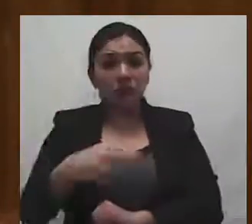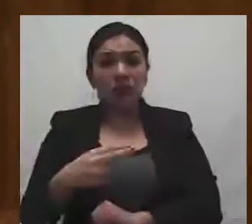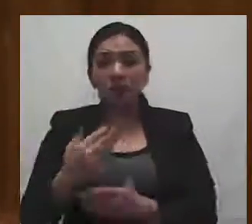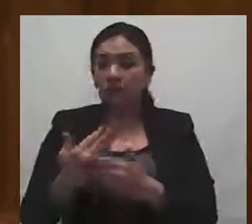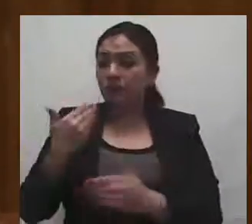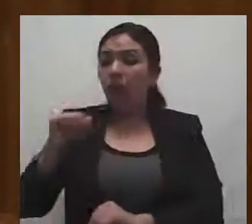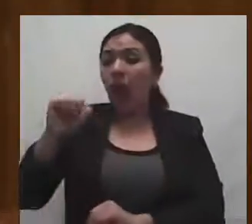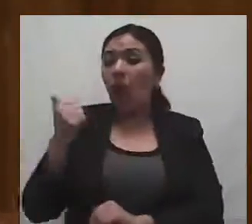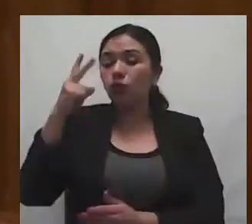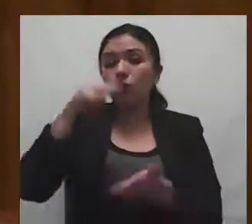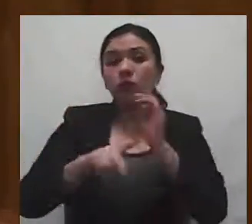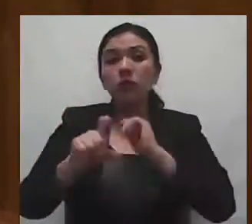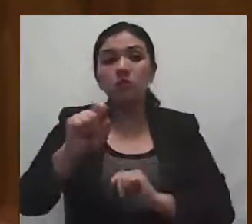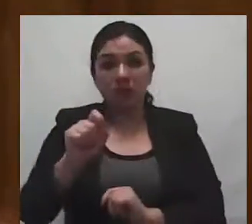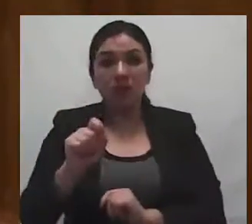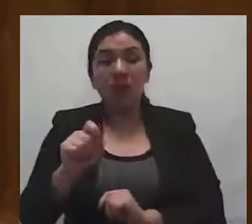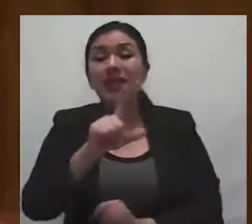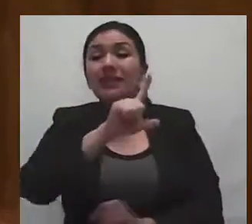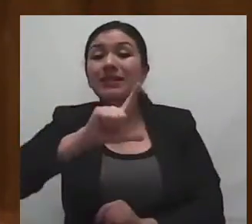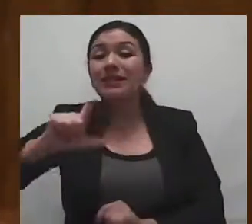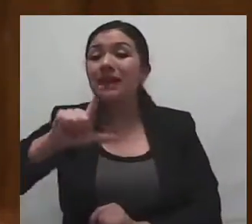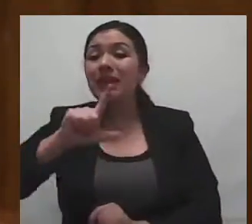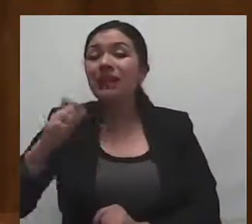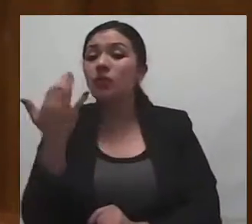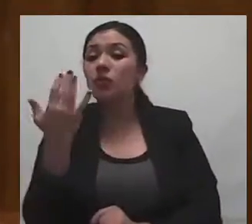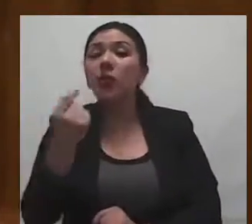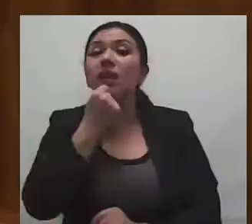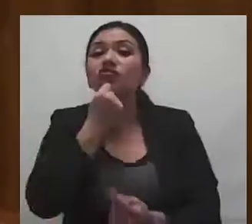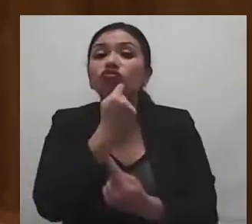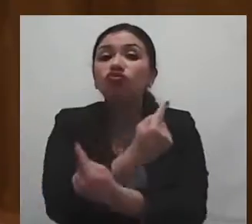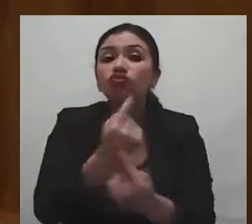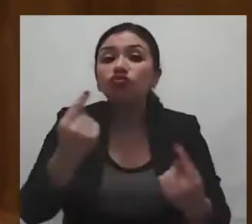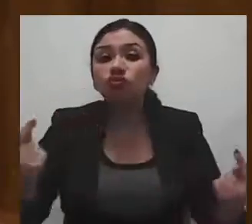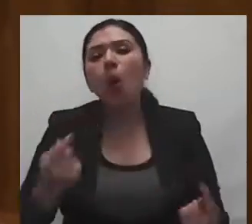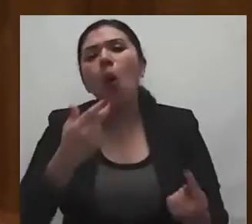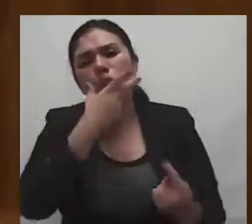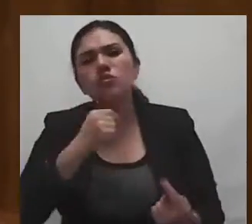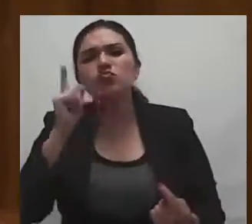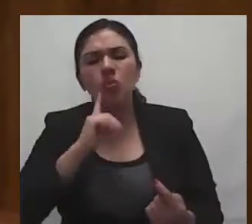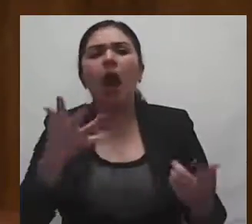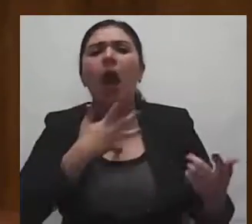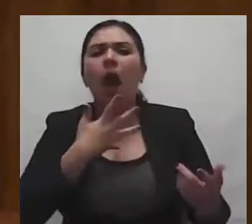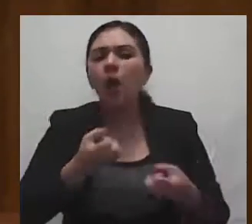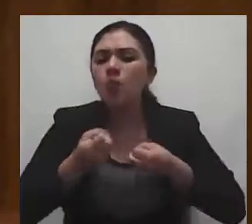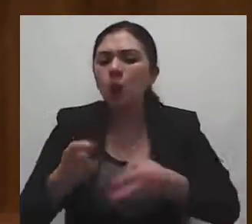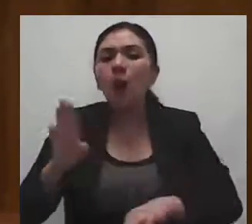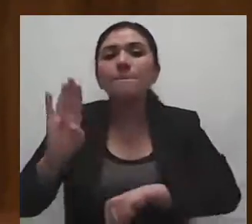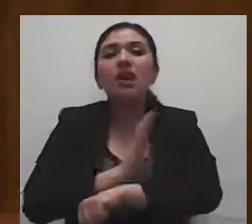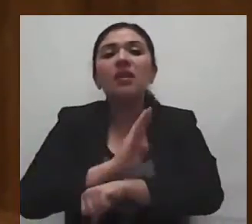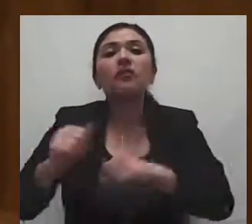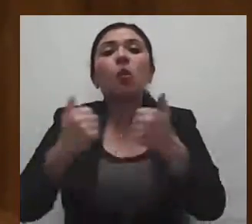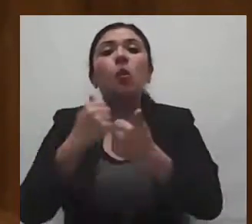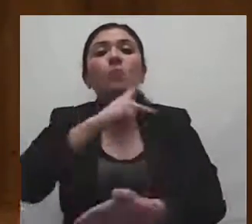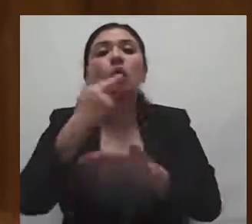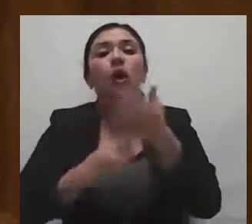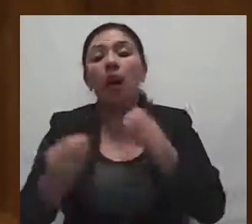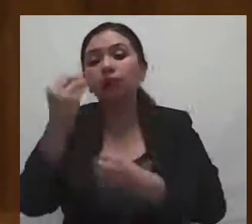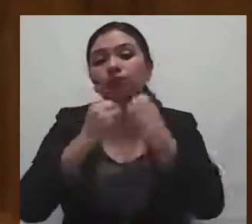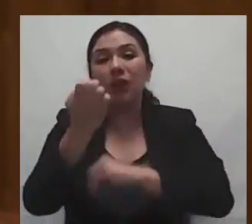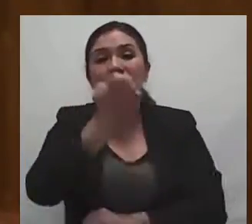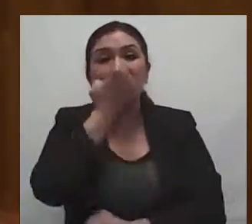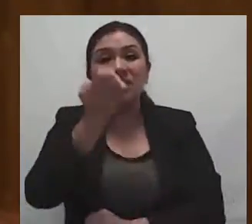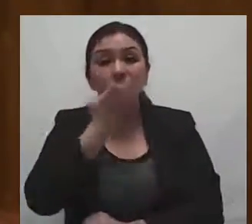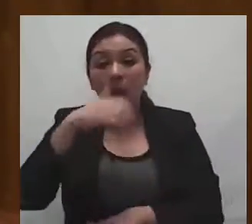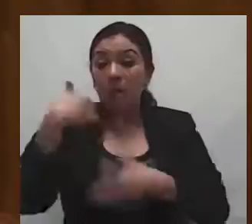2020, 750 niños y niñas se beneficiaron con el programa Nutrición Escolar y para el próximo